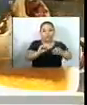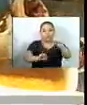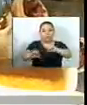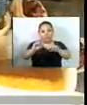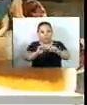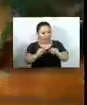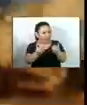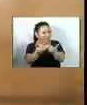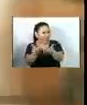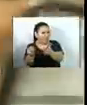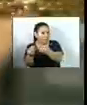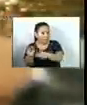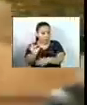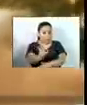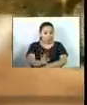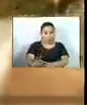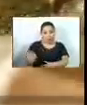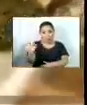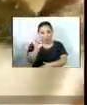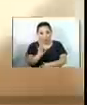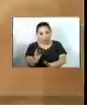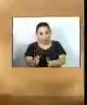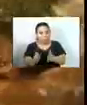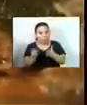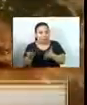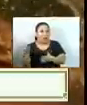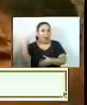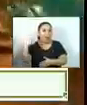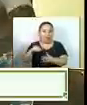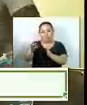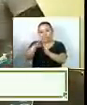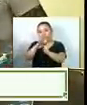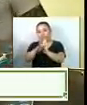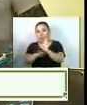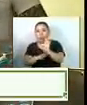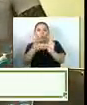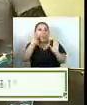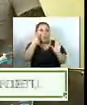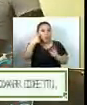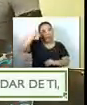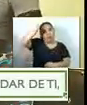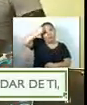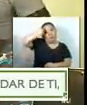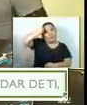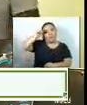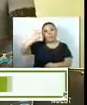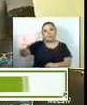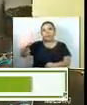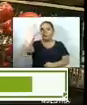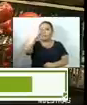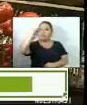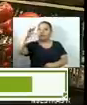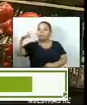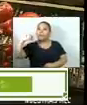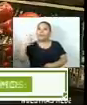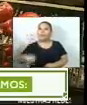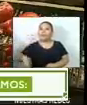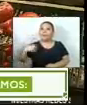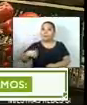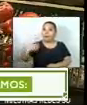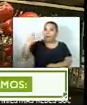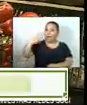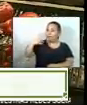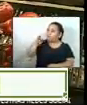pestos otro nivel elaborados con recetas que este joven aprendió en Argentina durante un viaje que